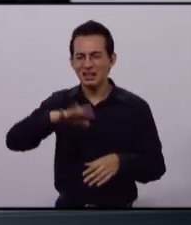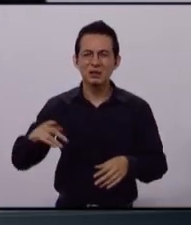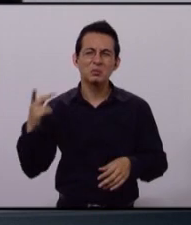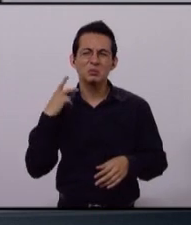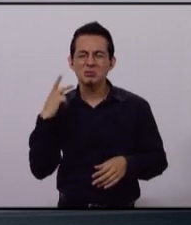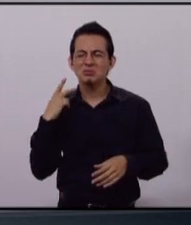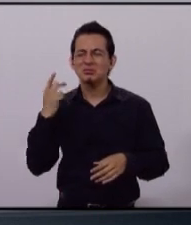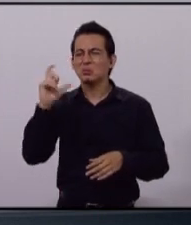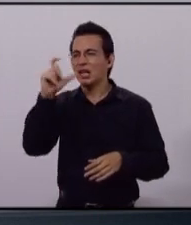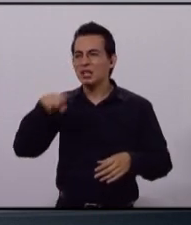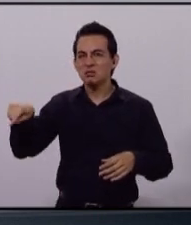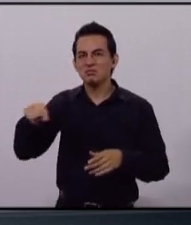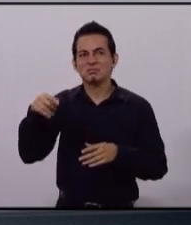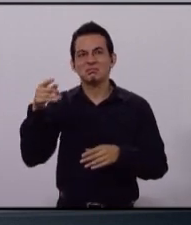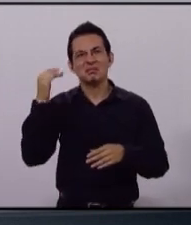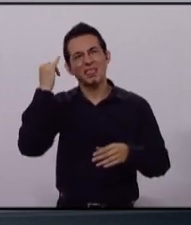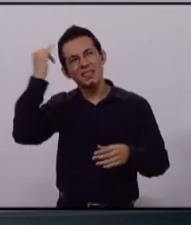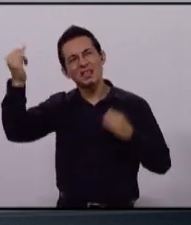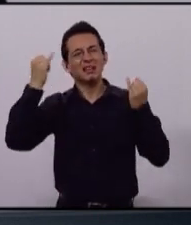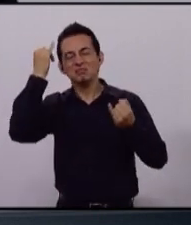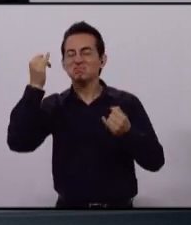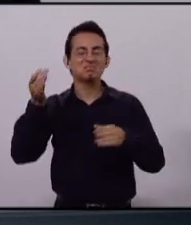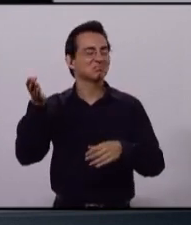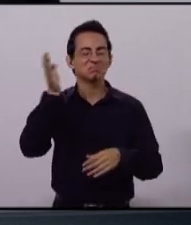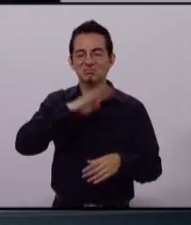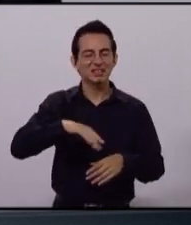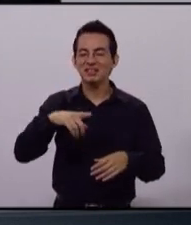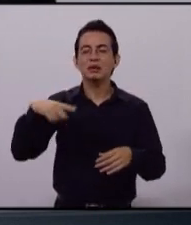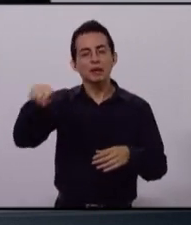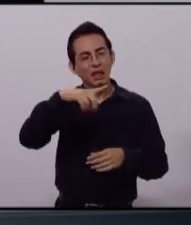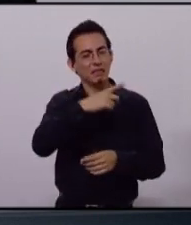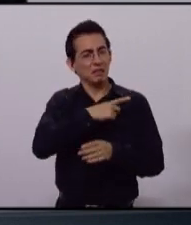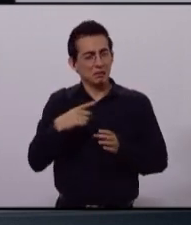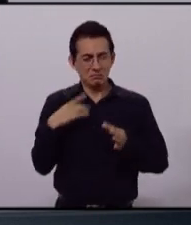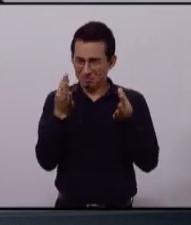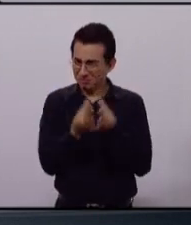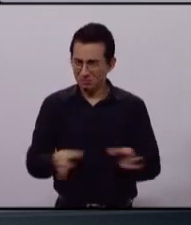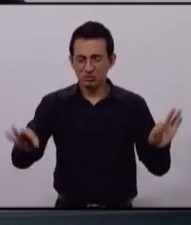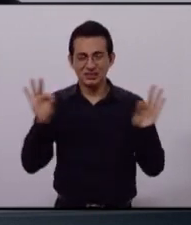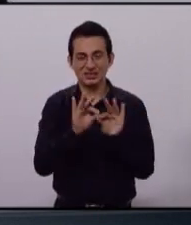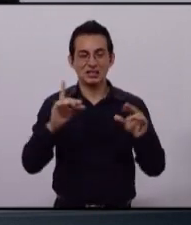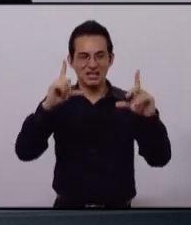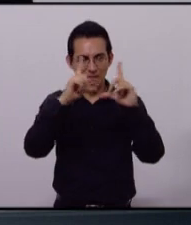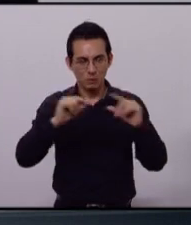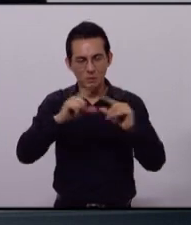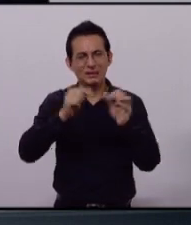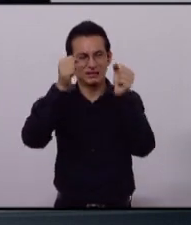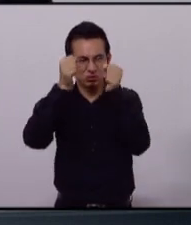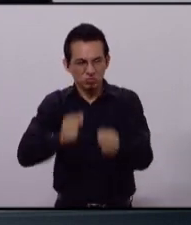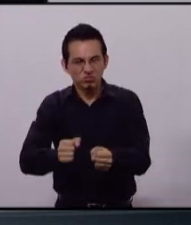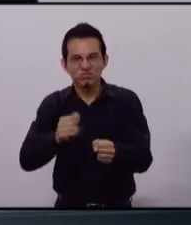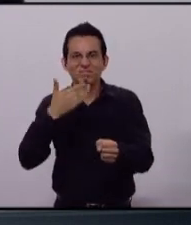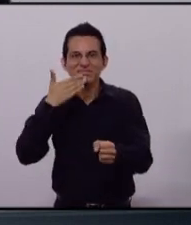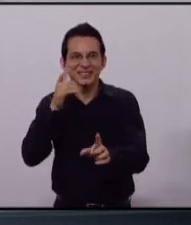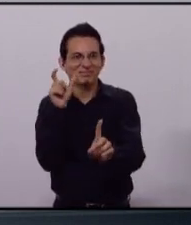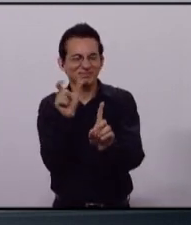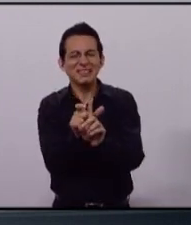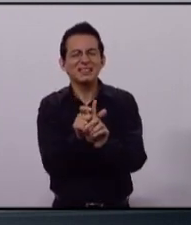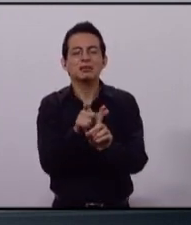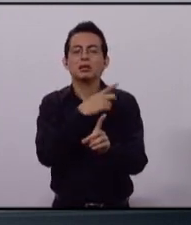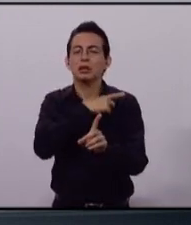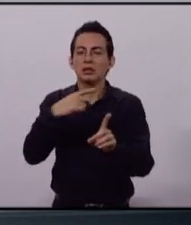un fracaso mientras no se vengan atendiendo las causas. Nunca podrá haber un Zapopan seguro mientras exista tanta